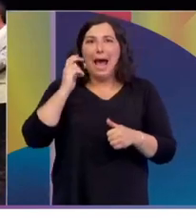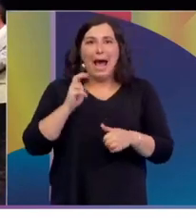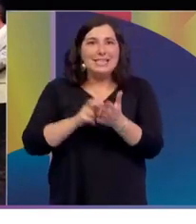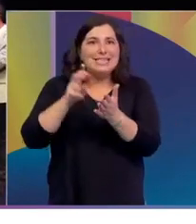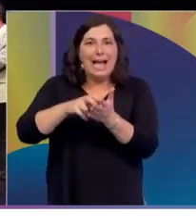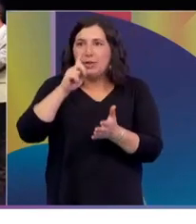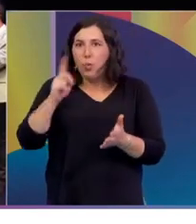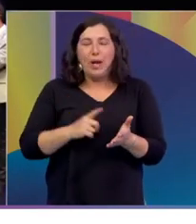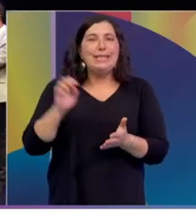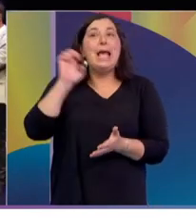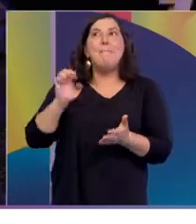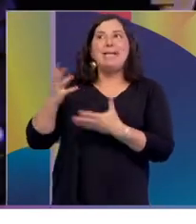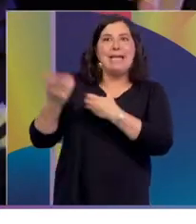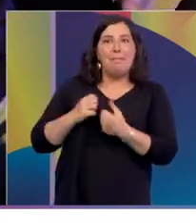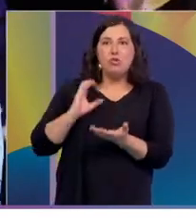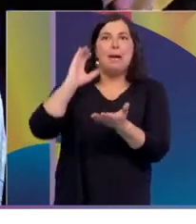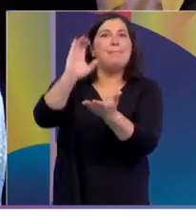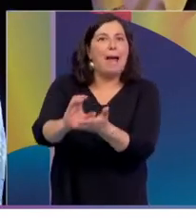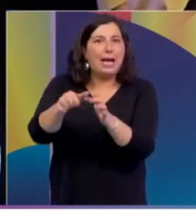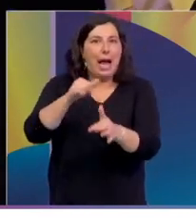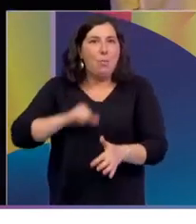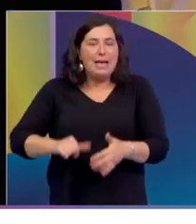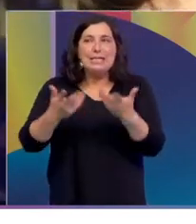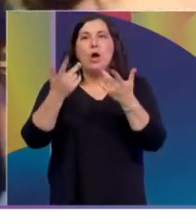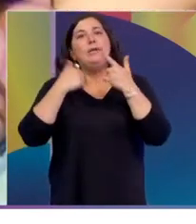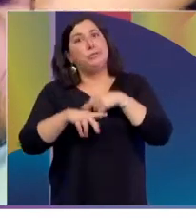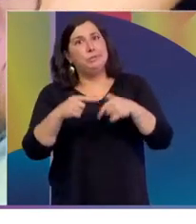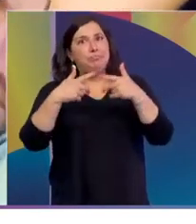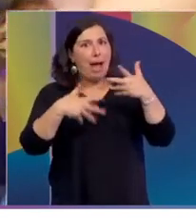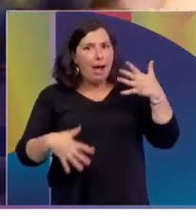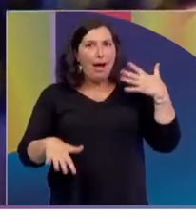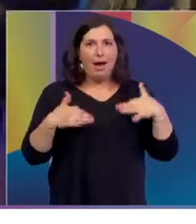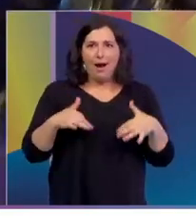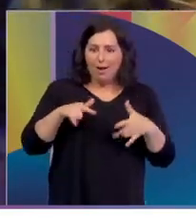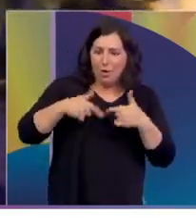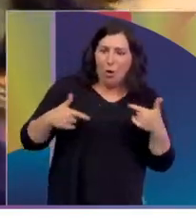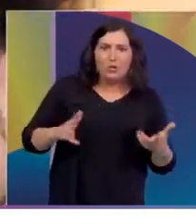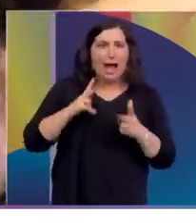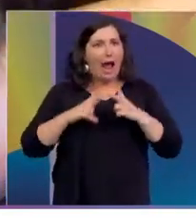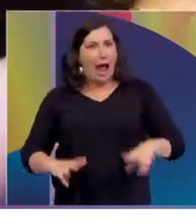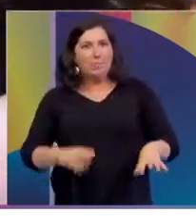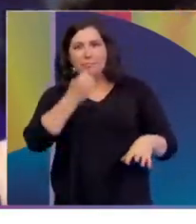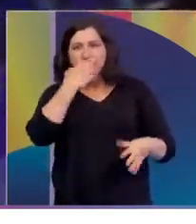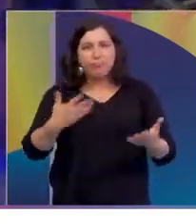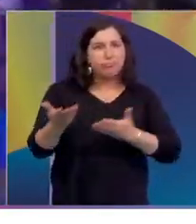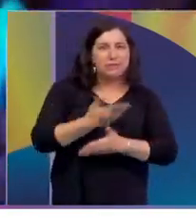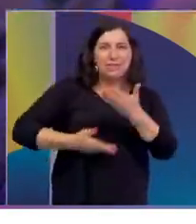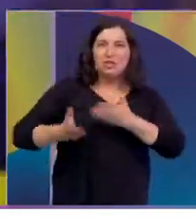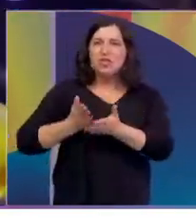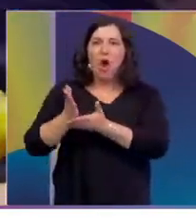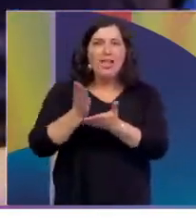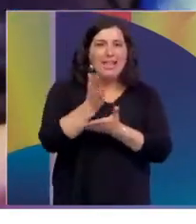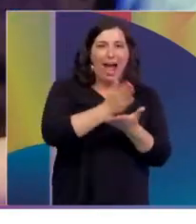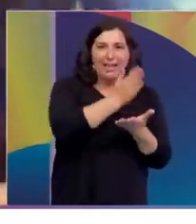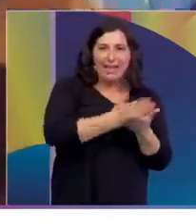operación a ese chico. Entonces, empezaron a pasar un montón de cosas que creo que está bueno y que habla de la solidaridad de la gente, que habla de cómo